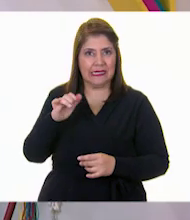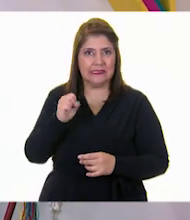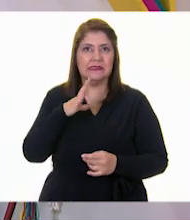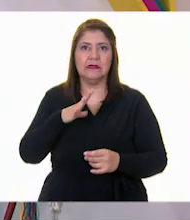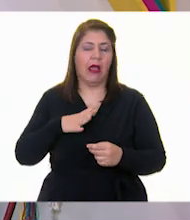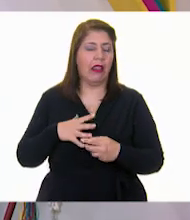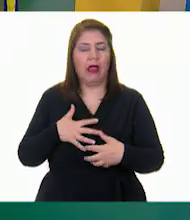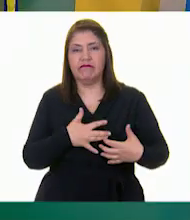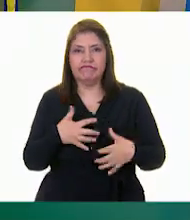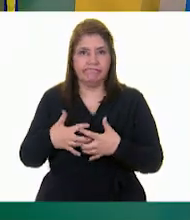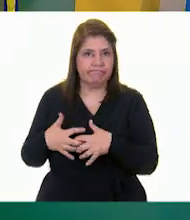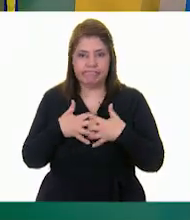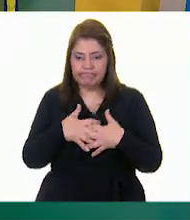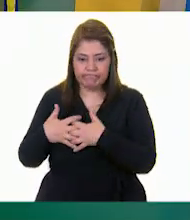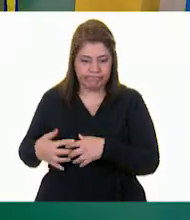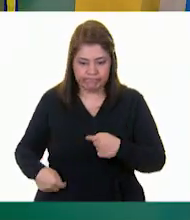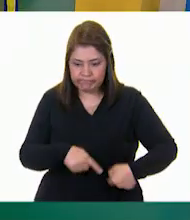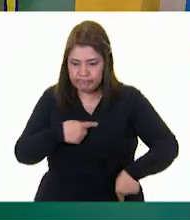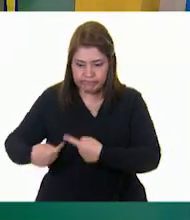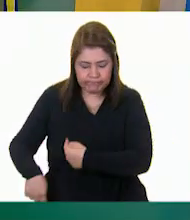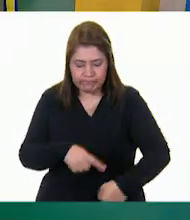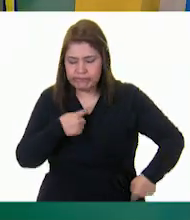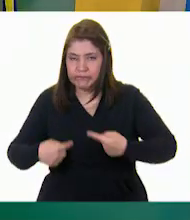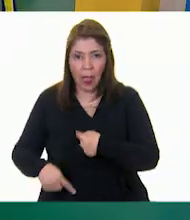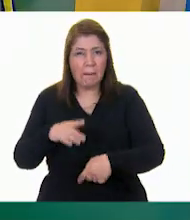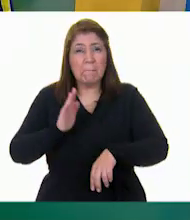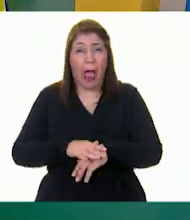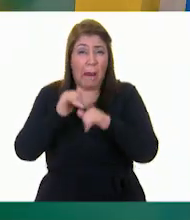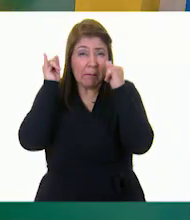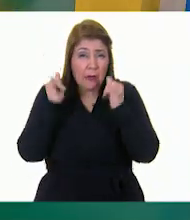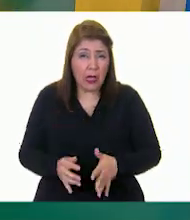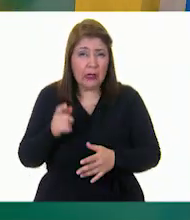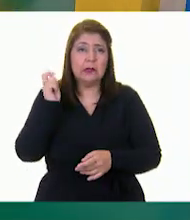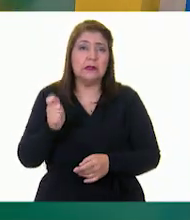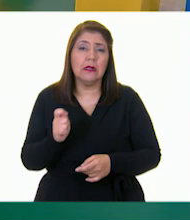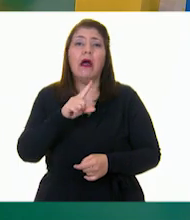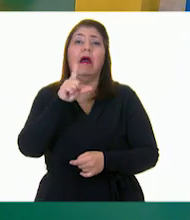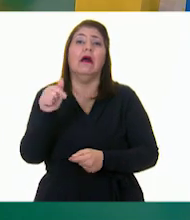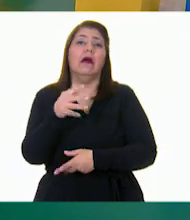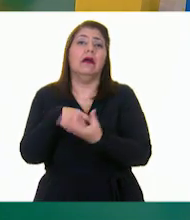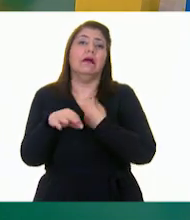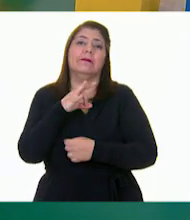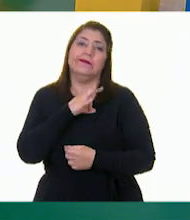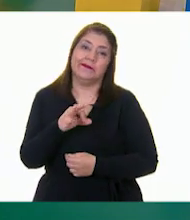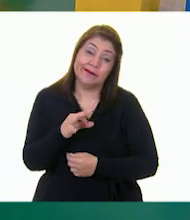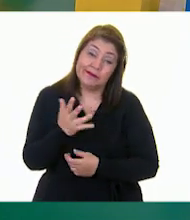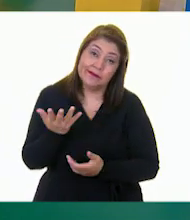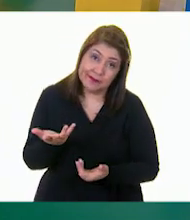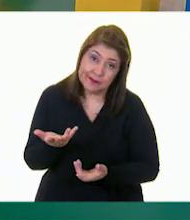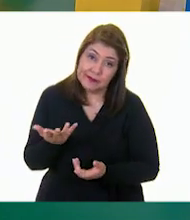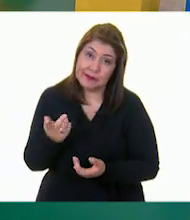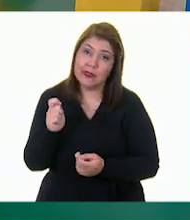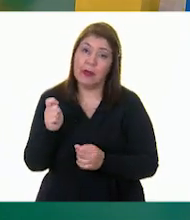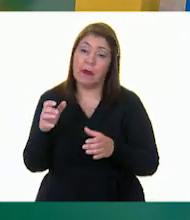y eso hace que acabemos formando parte del equipo de la